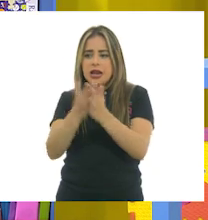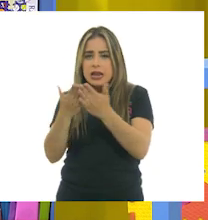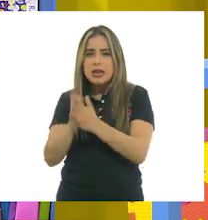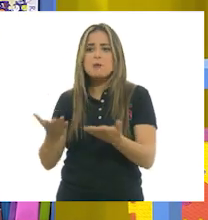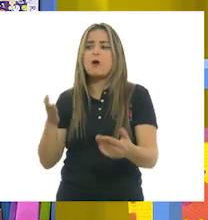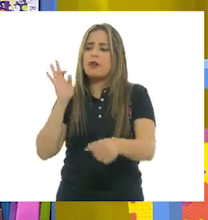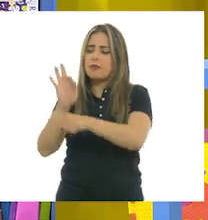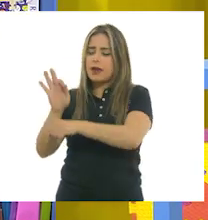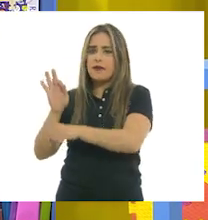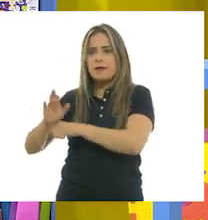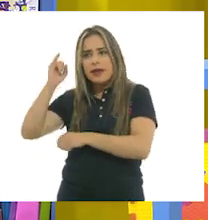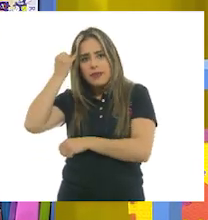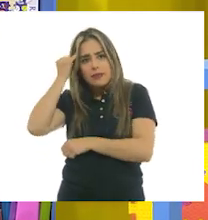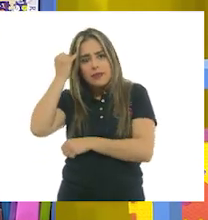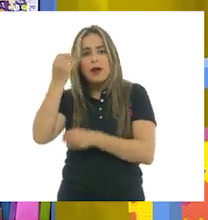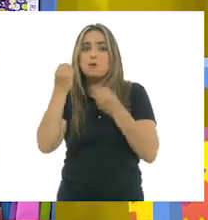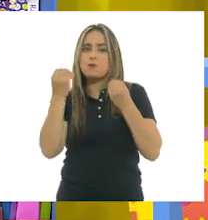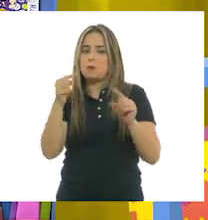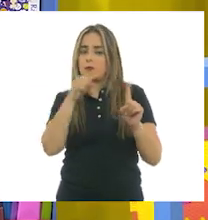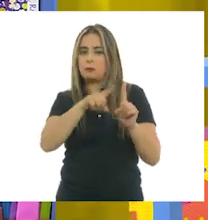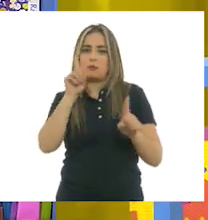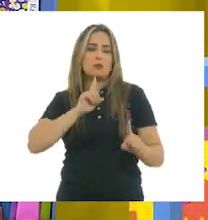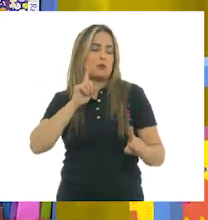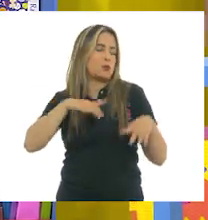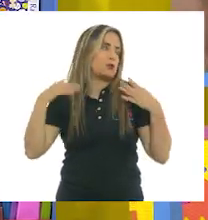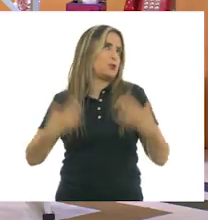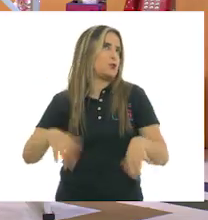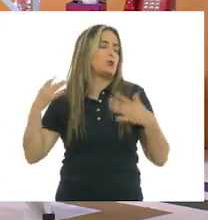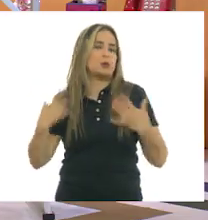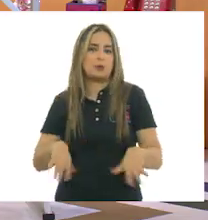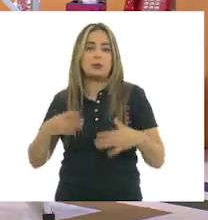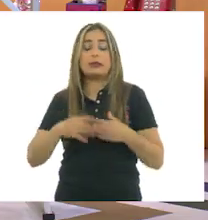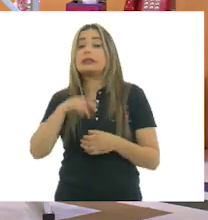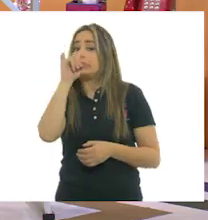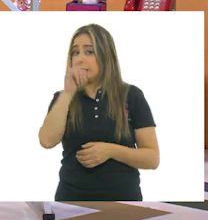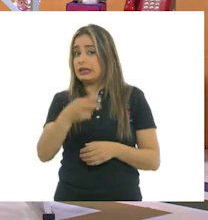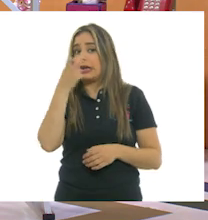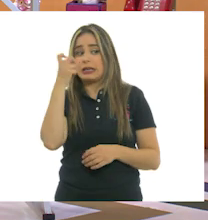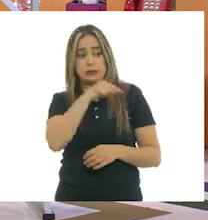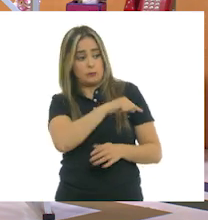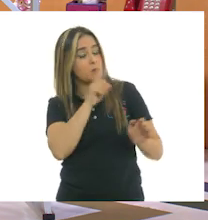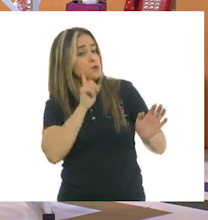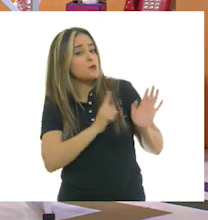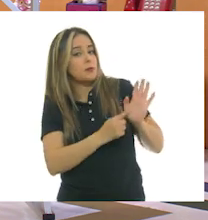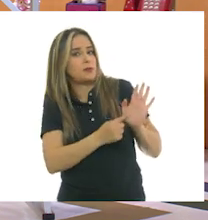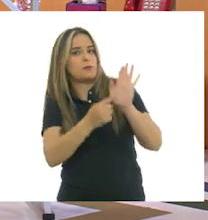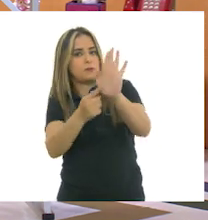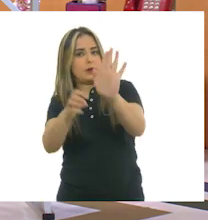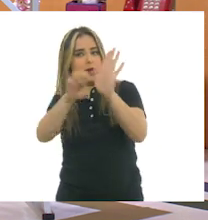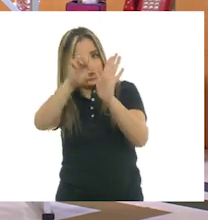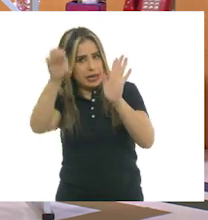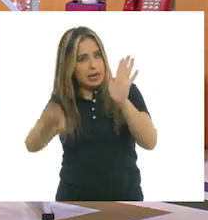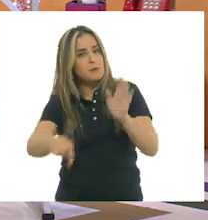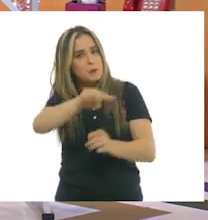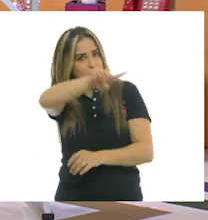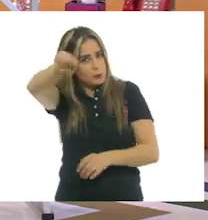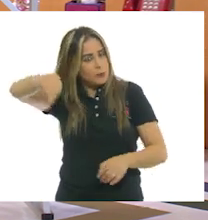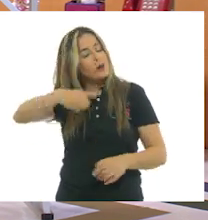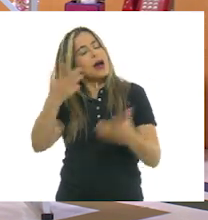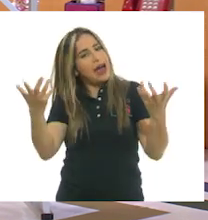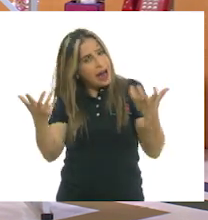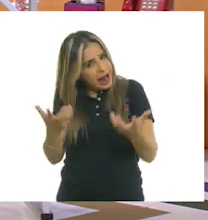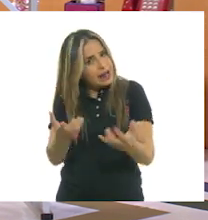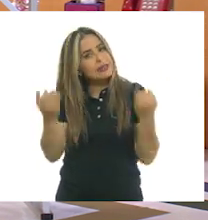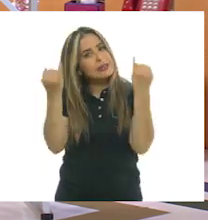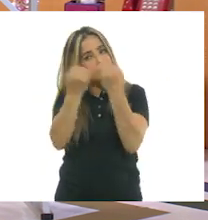y dar voz a las comunidades indígenas. Así es, así es. Debemos de tomar como ejemplo vidas como esta que son